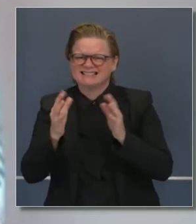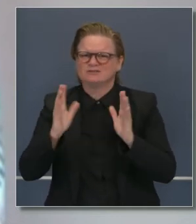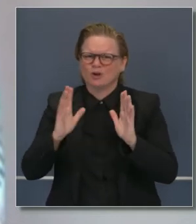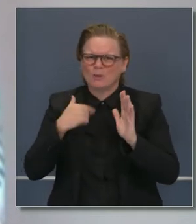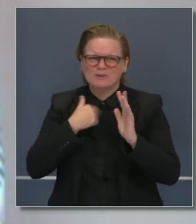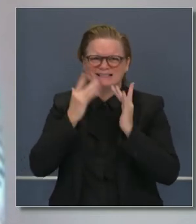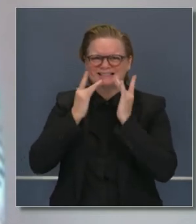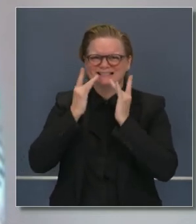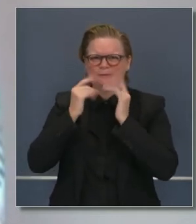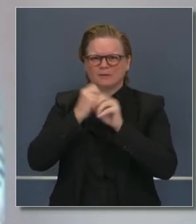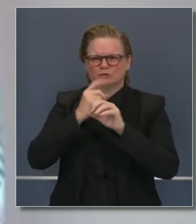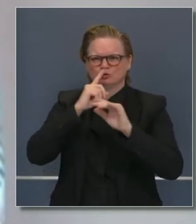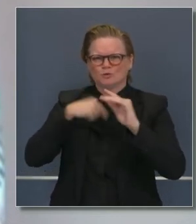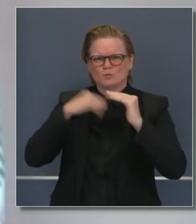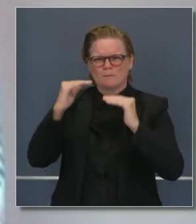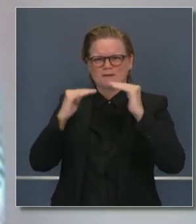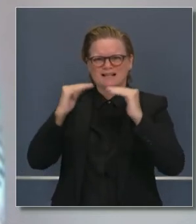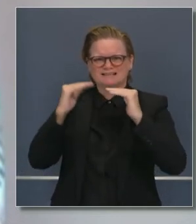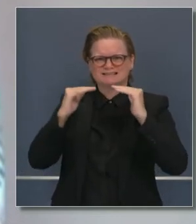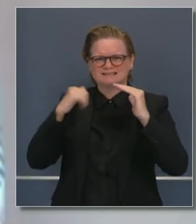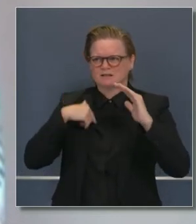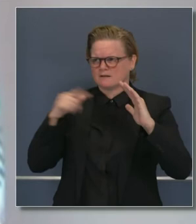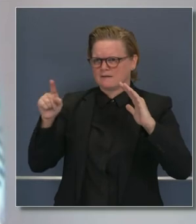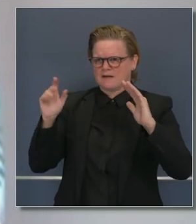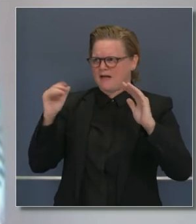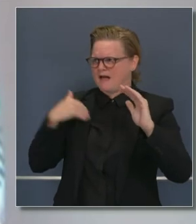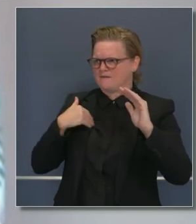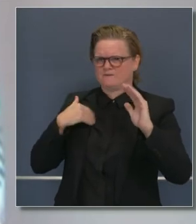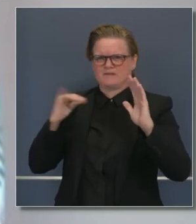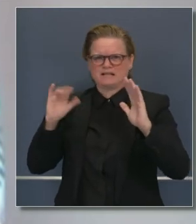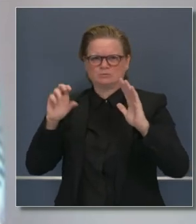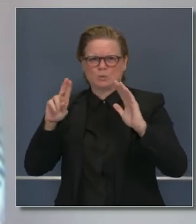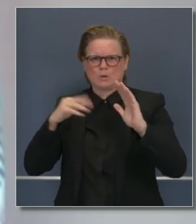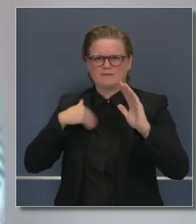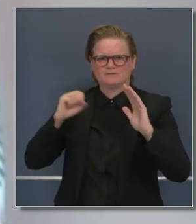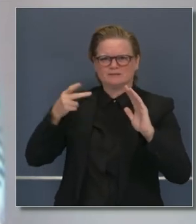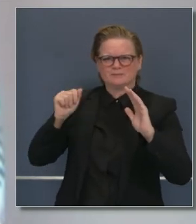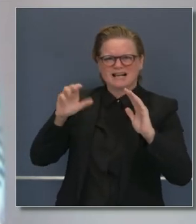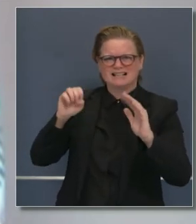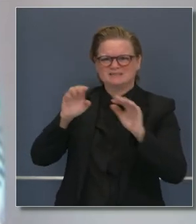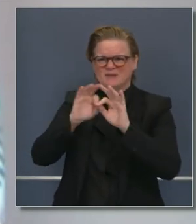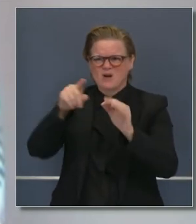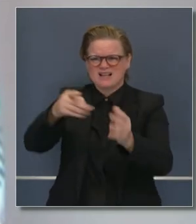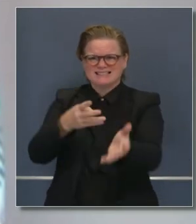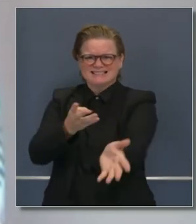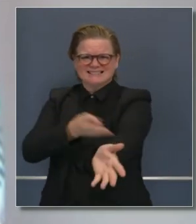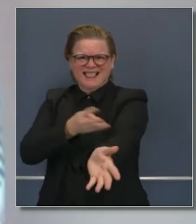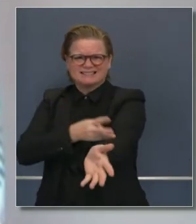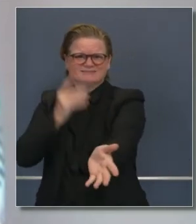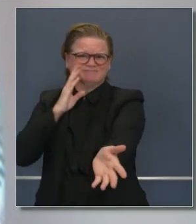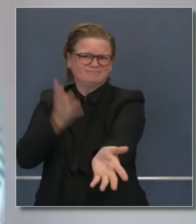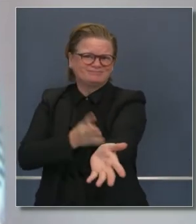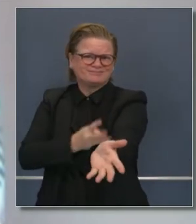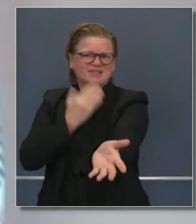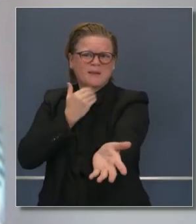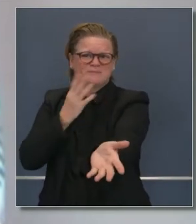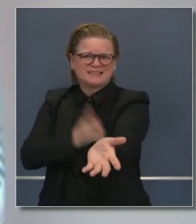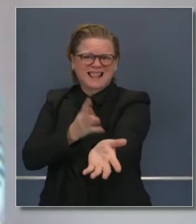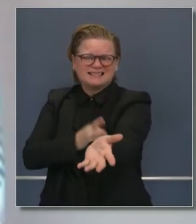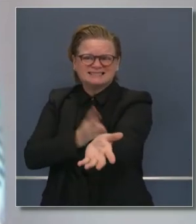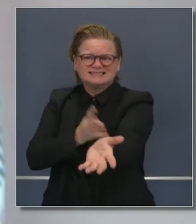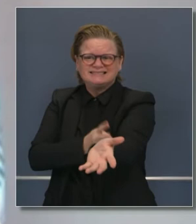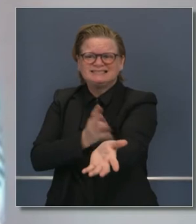que se iba a hacer mañana y aplazarla a seis meses. O cosas como catéteres, reemplazos de válvulas